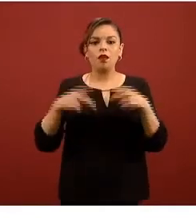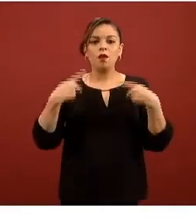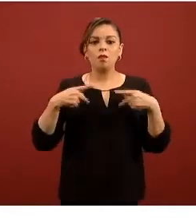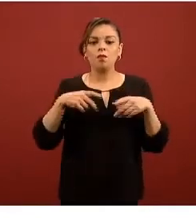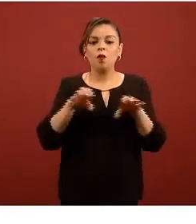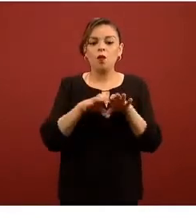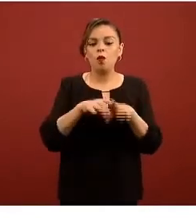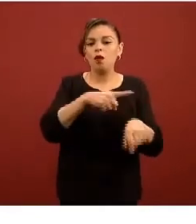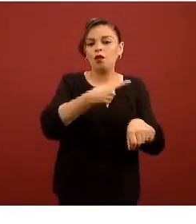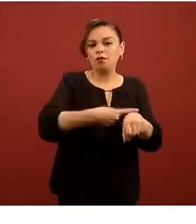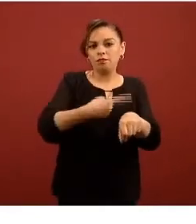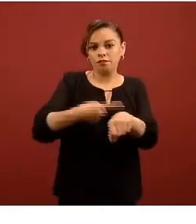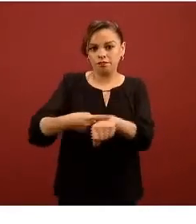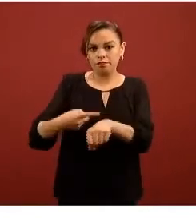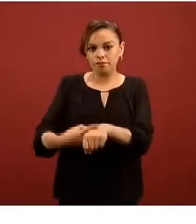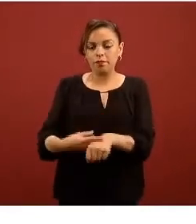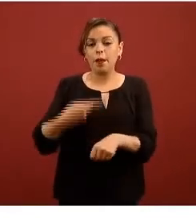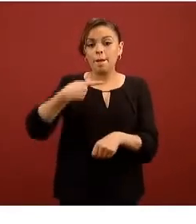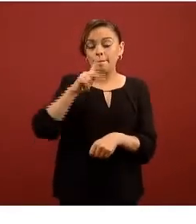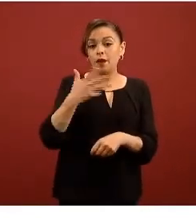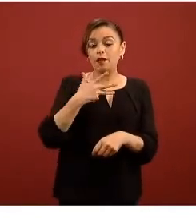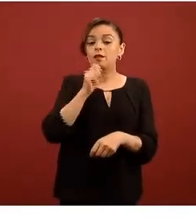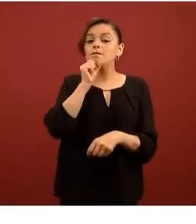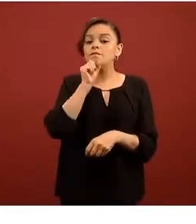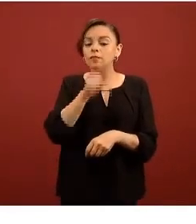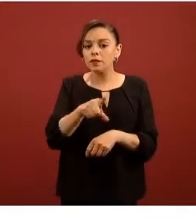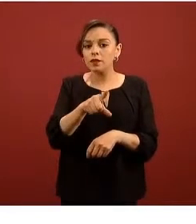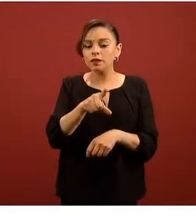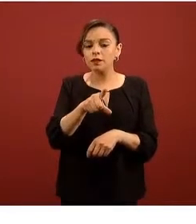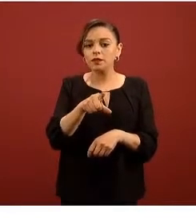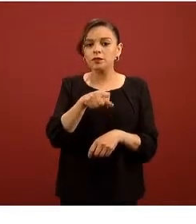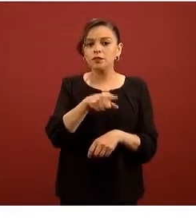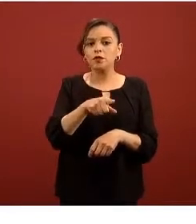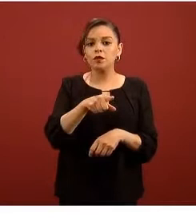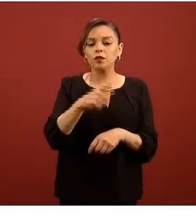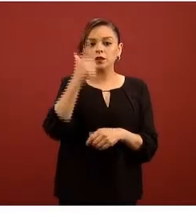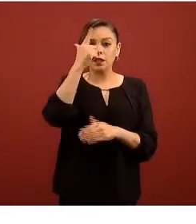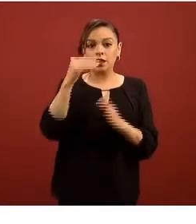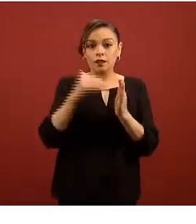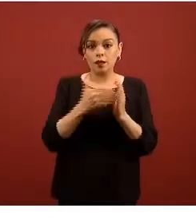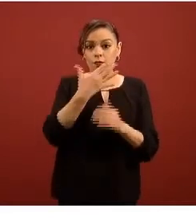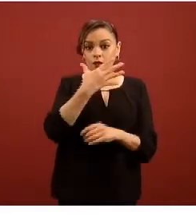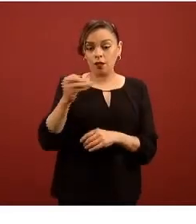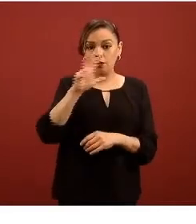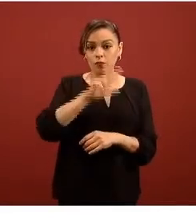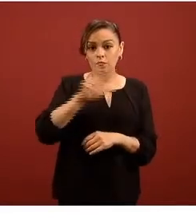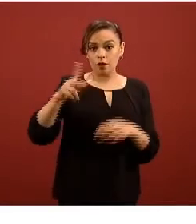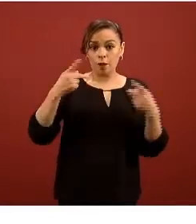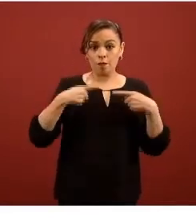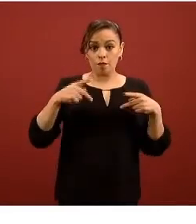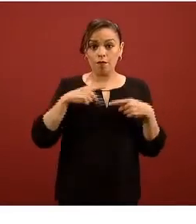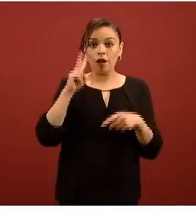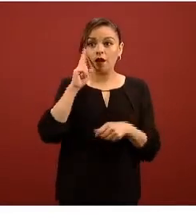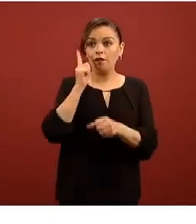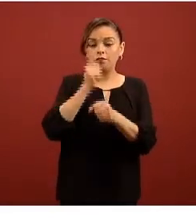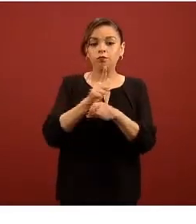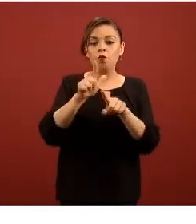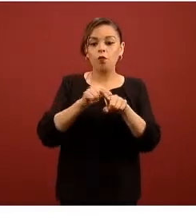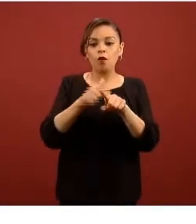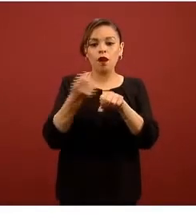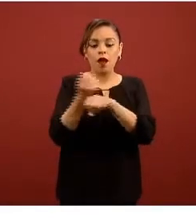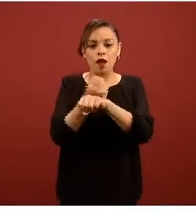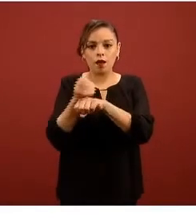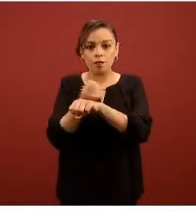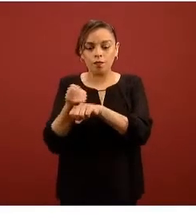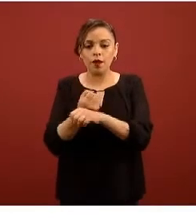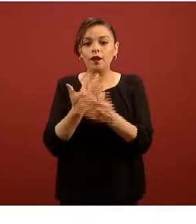a su vez adjuntamos barras amarillas que en su momento representan esos siete mil quinientos ochenta y ocho personas que todavía están esperando